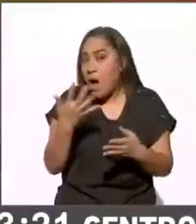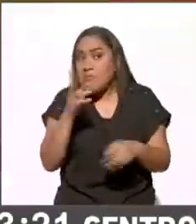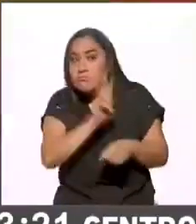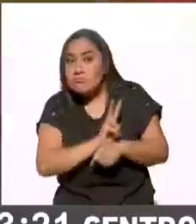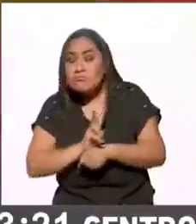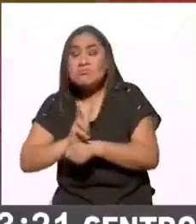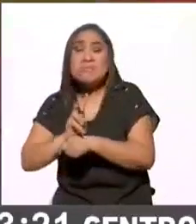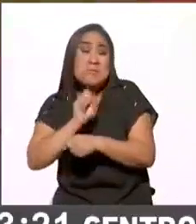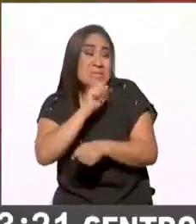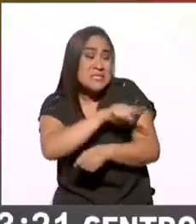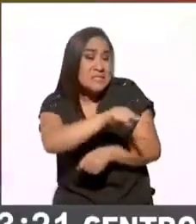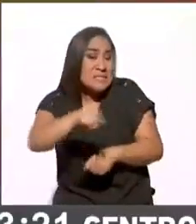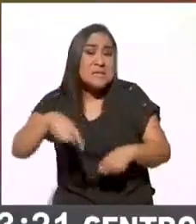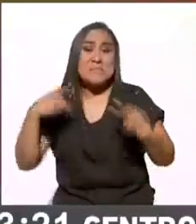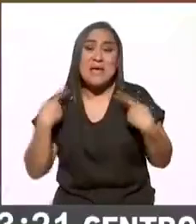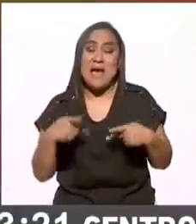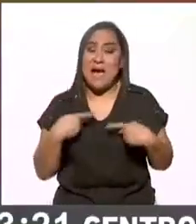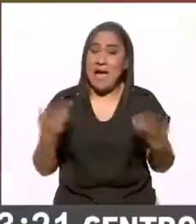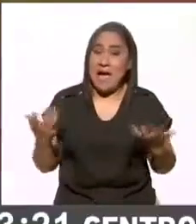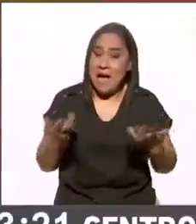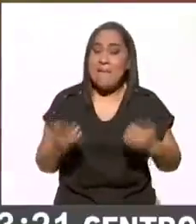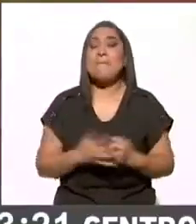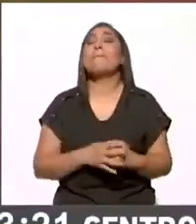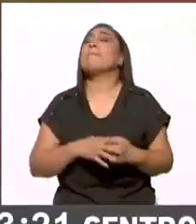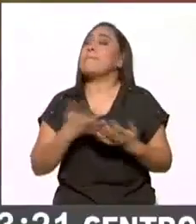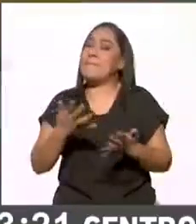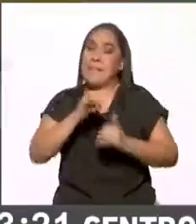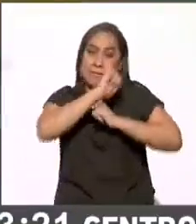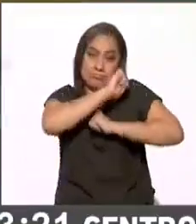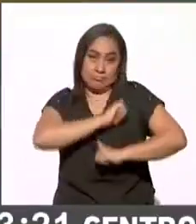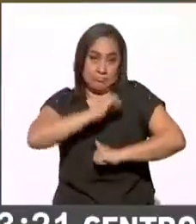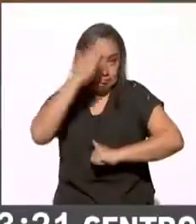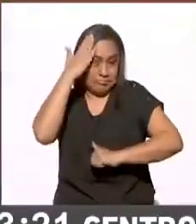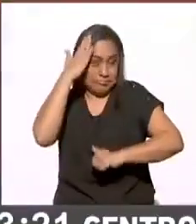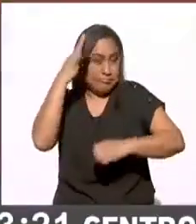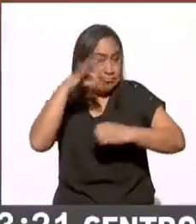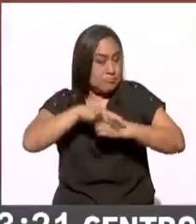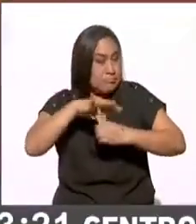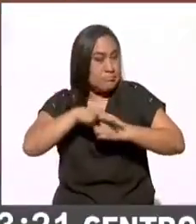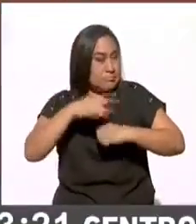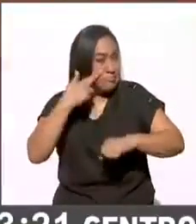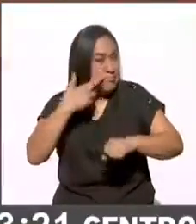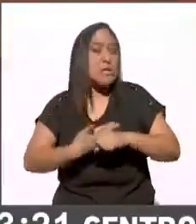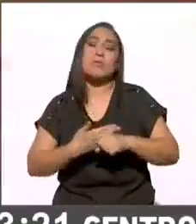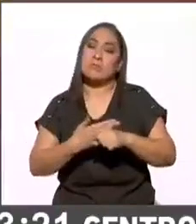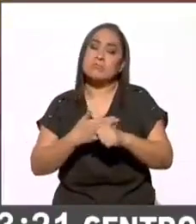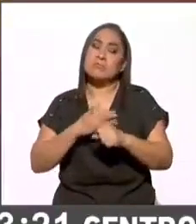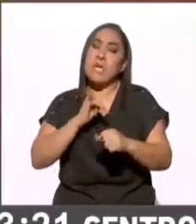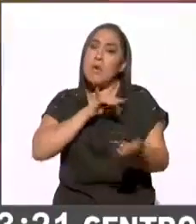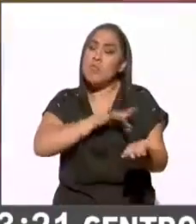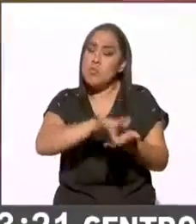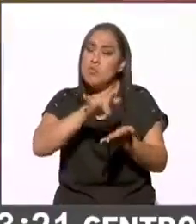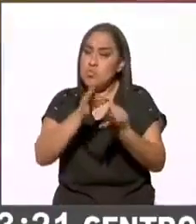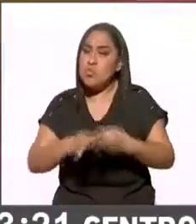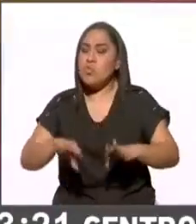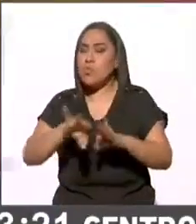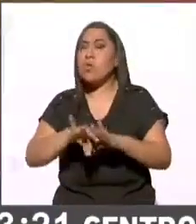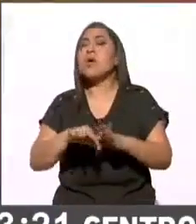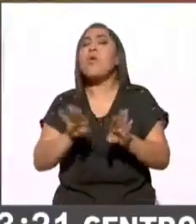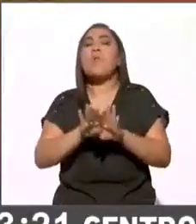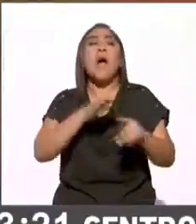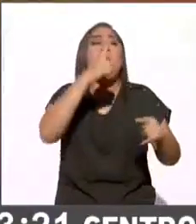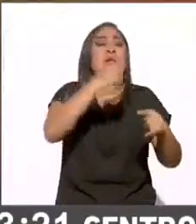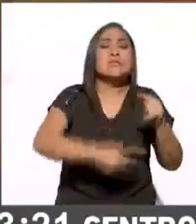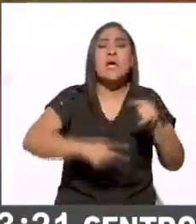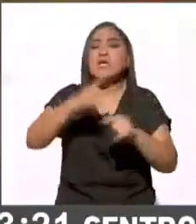vigilamos. También la autoridad electoral tuvo una participación importante. Para desmentir estas noticias falsas,